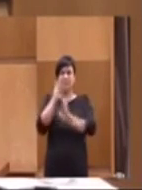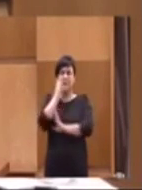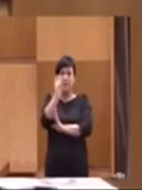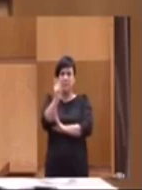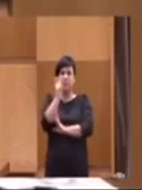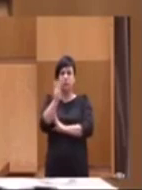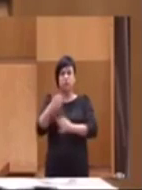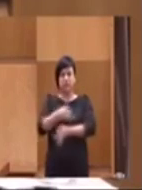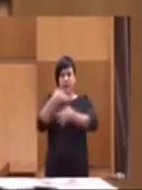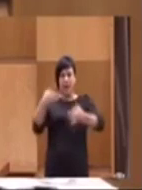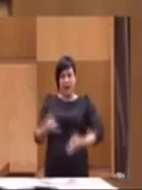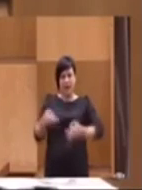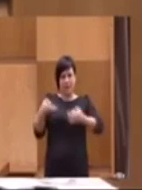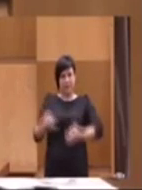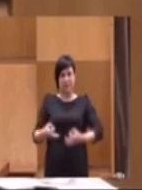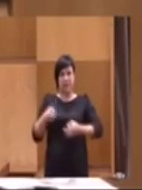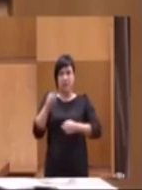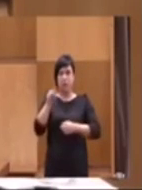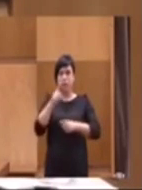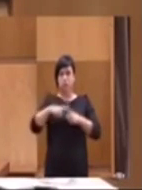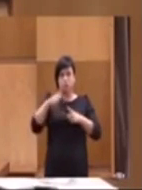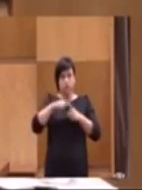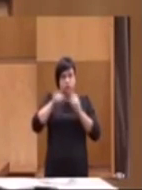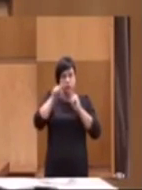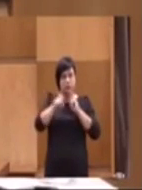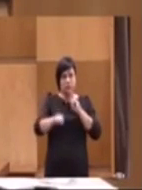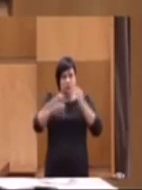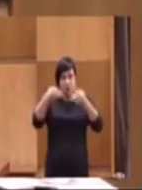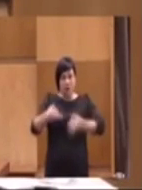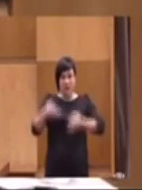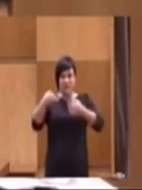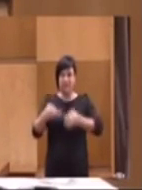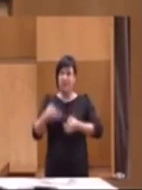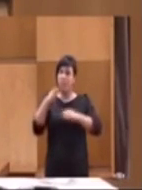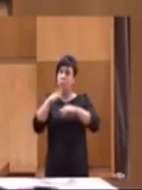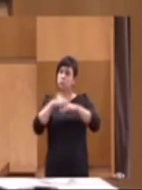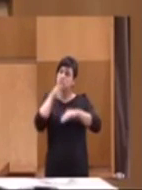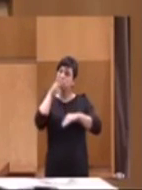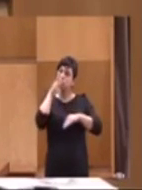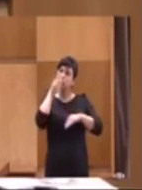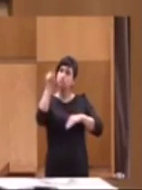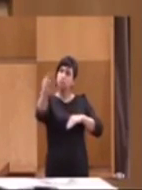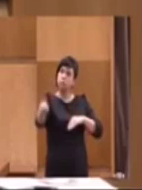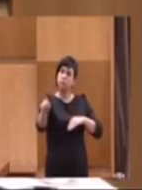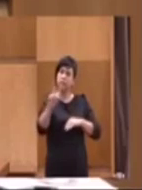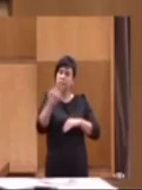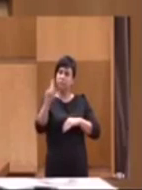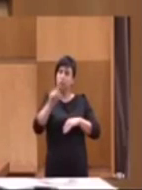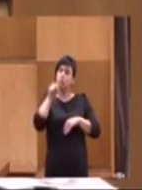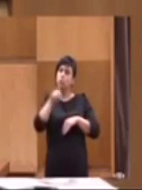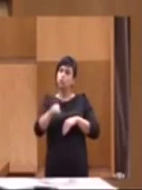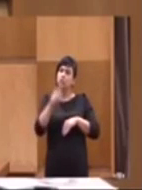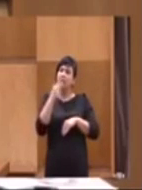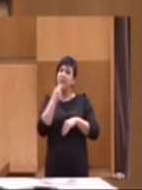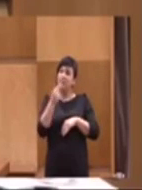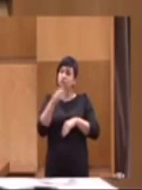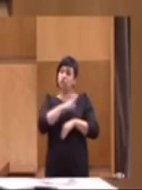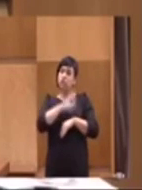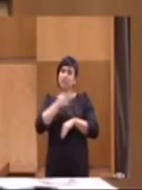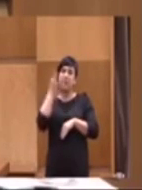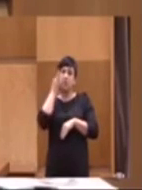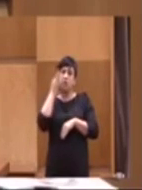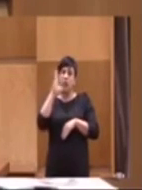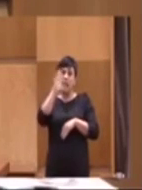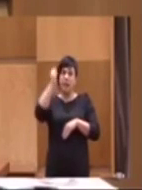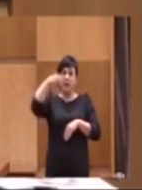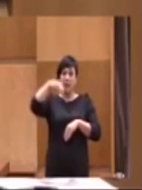pensiones y garantizarlo. Cosa que no está garantizado con ustedes. Usted mismo lo ha dicho, señora Campillo. Dice, todos